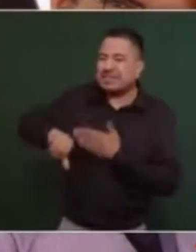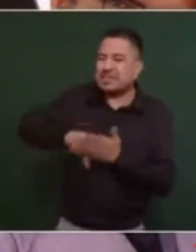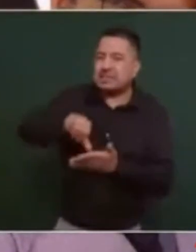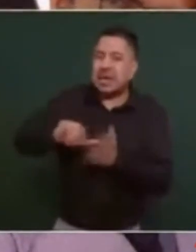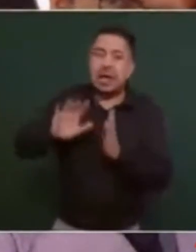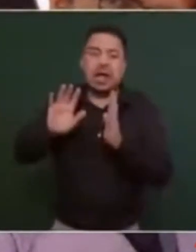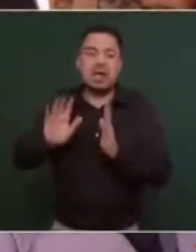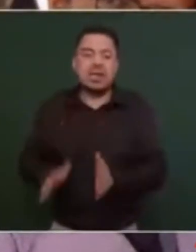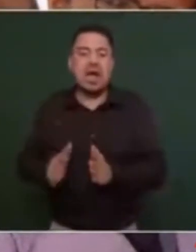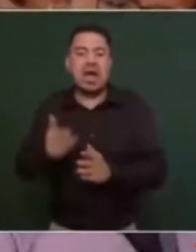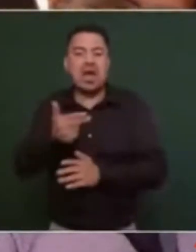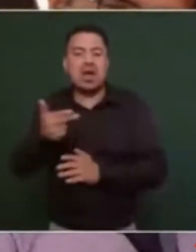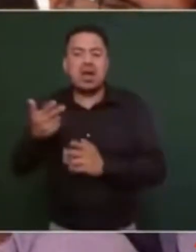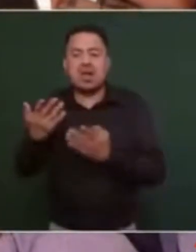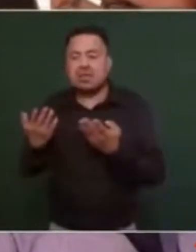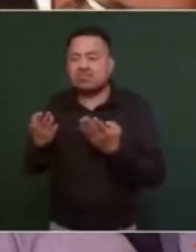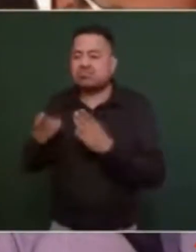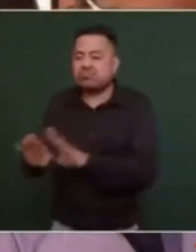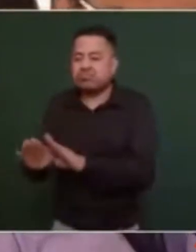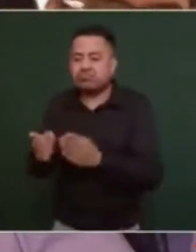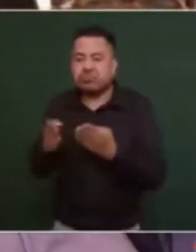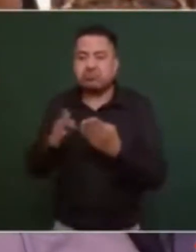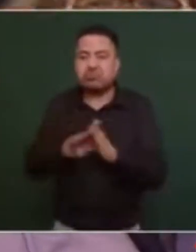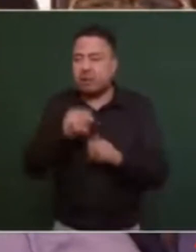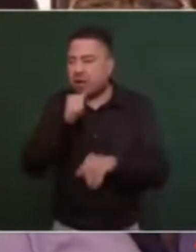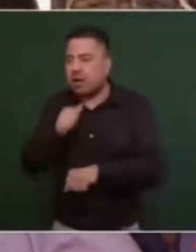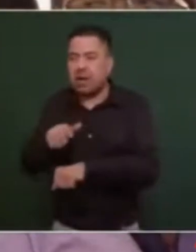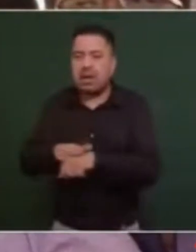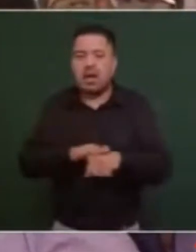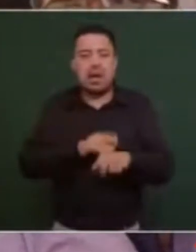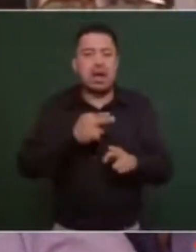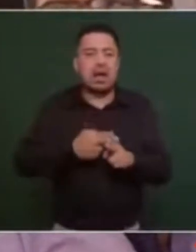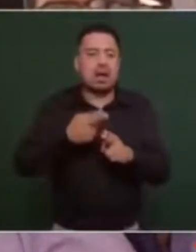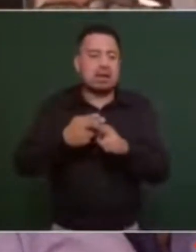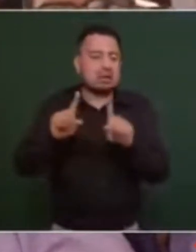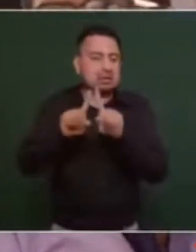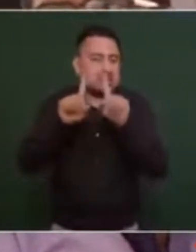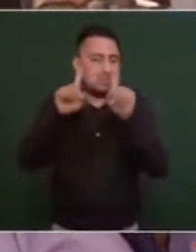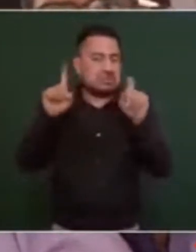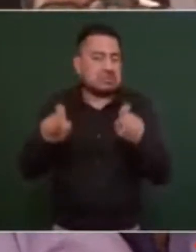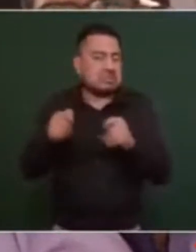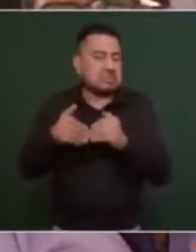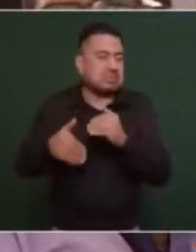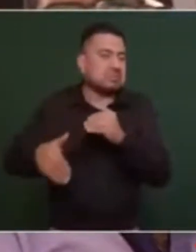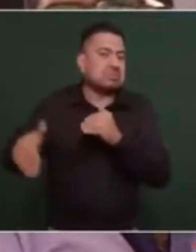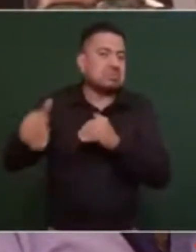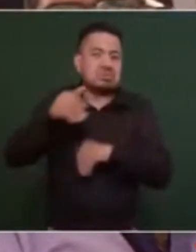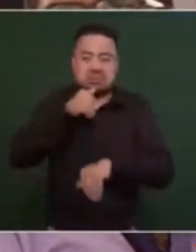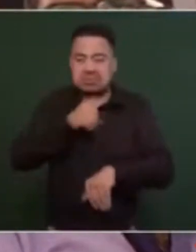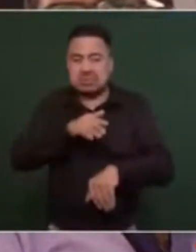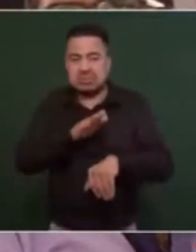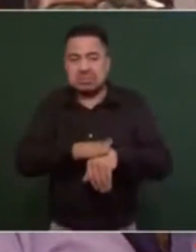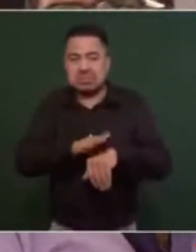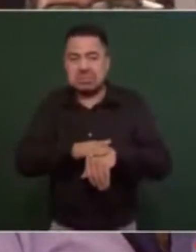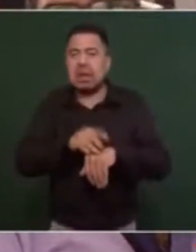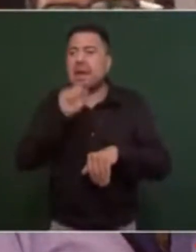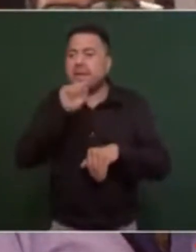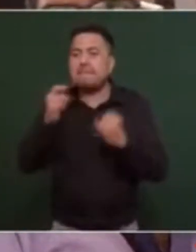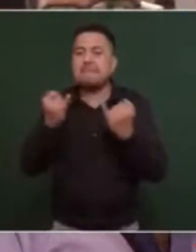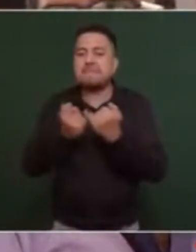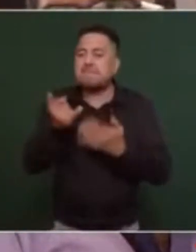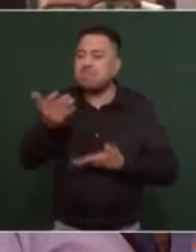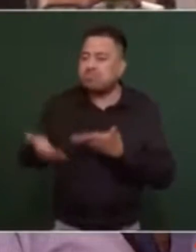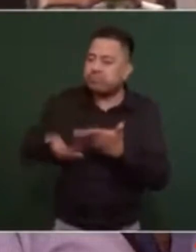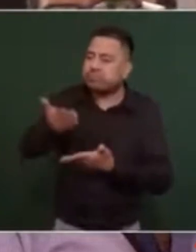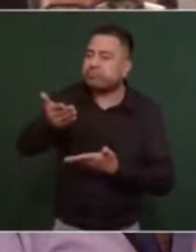están cerrando, están anunciando que hasta nuevo aviso van a abrir, inclusive están dando de baja a personal